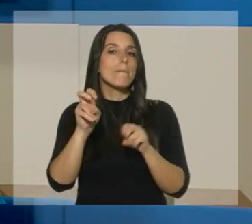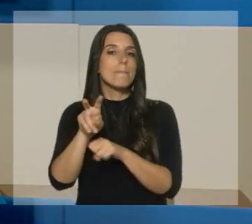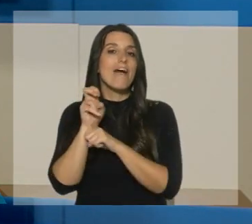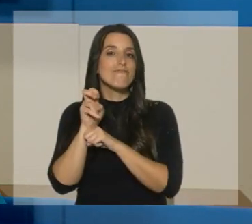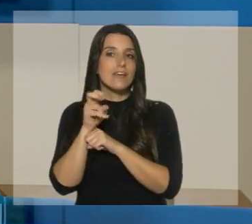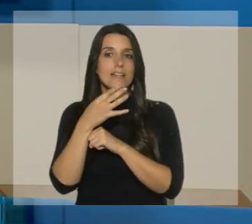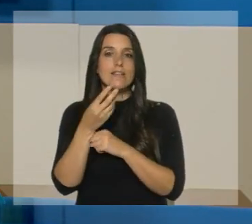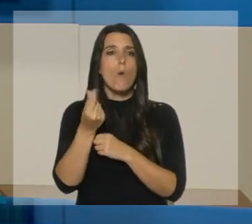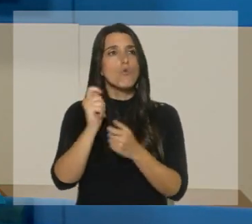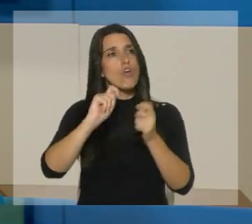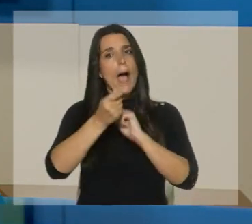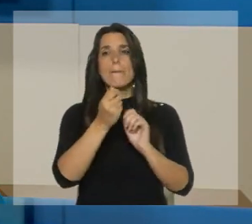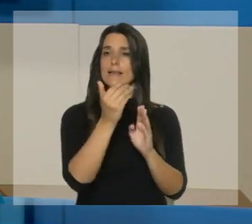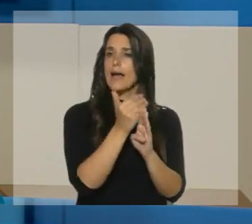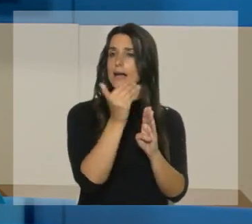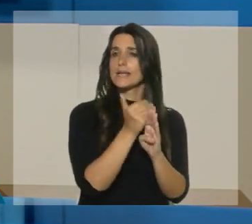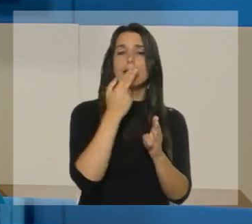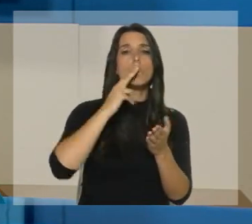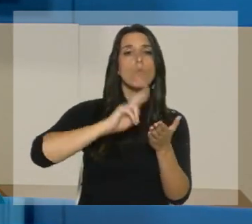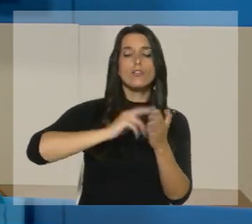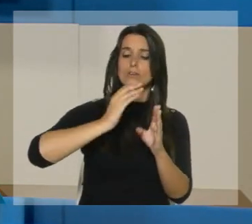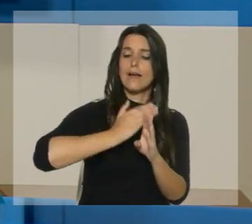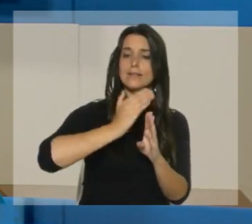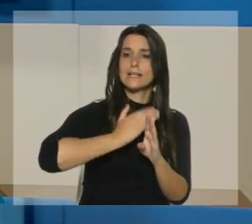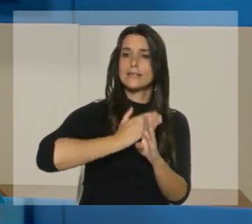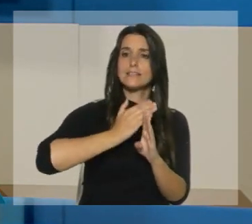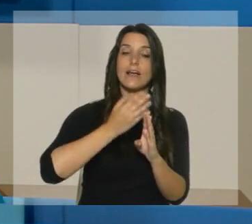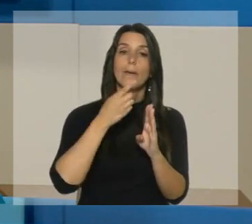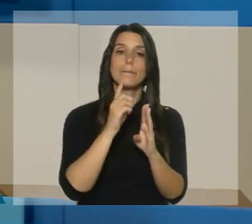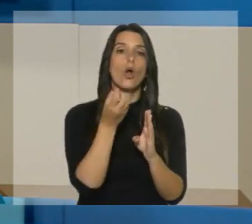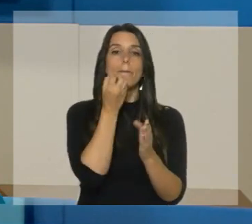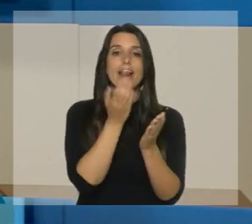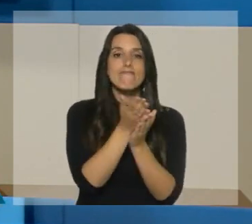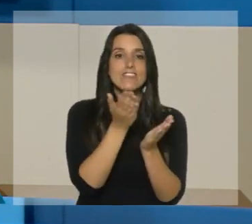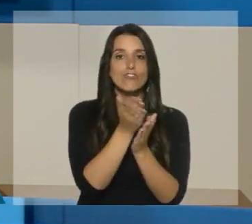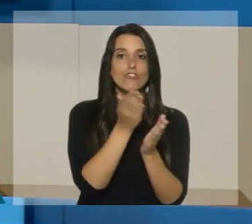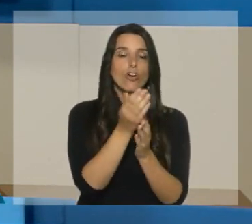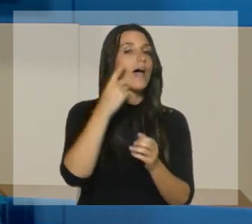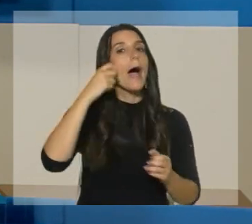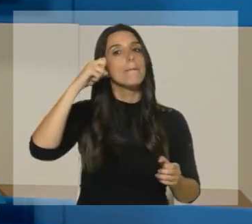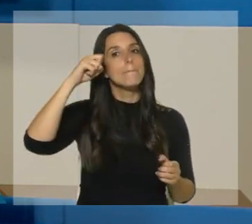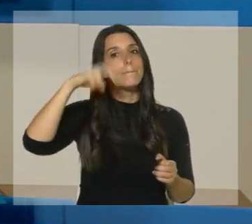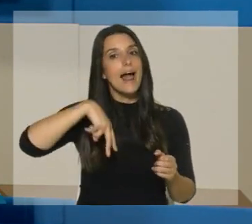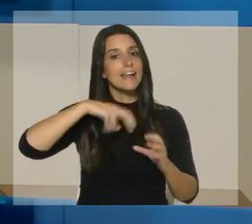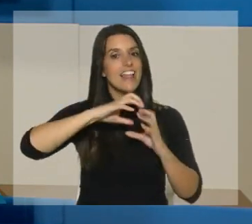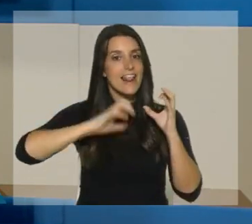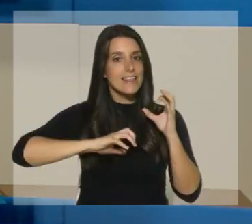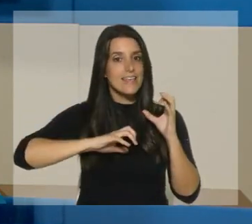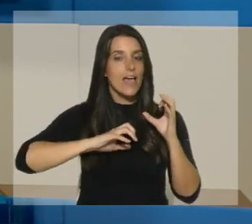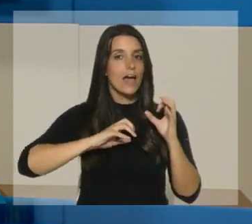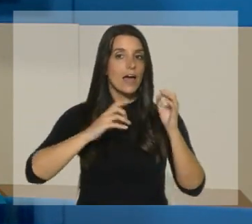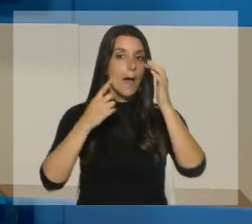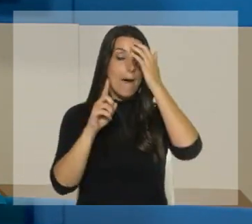grandes recortes a los impuestos y subsidios a los planes energéticos.